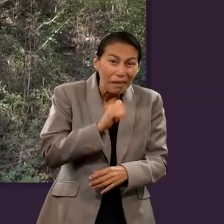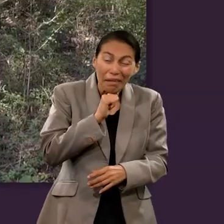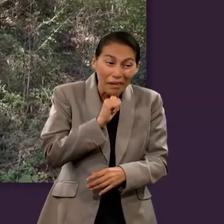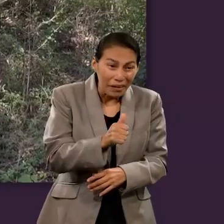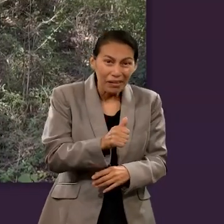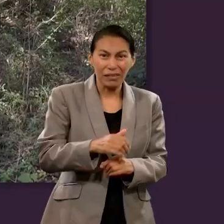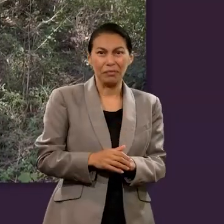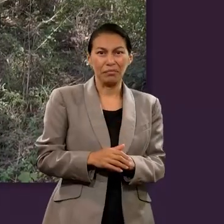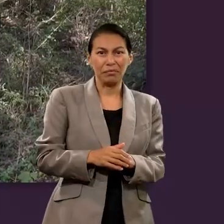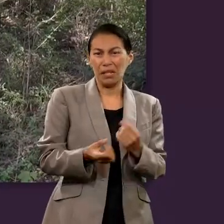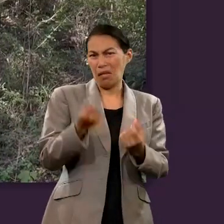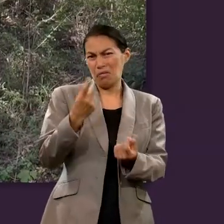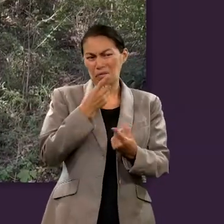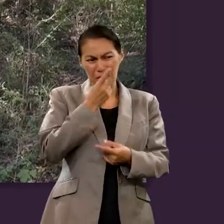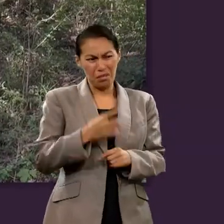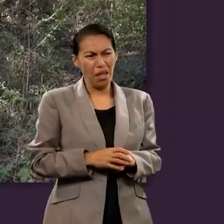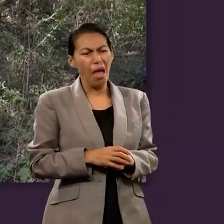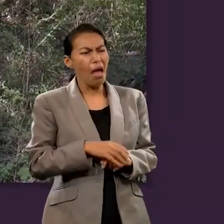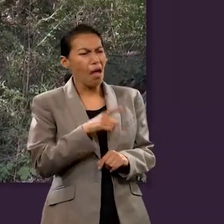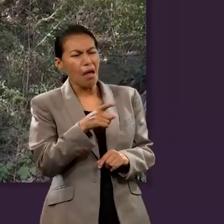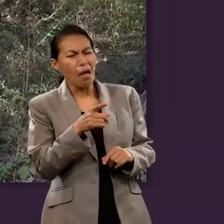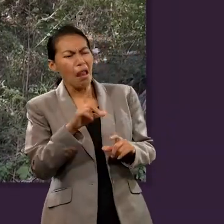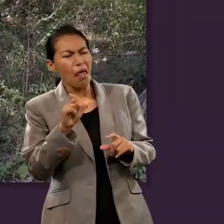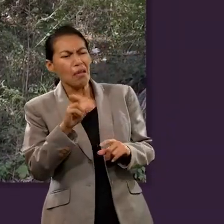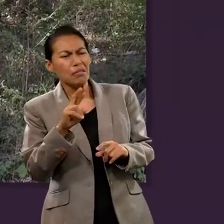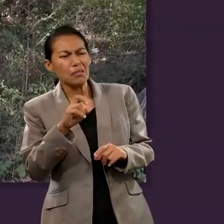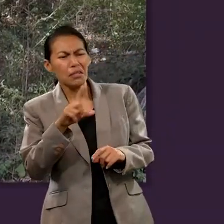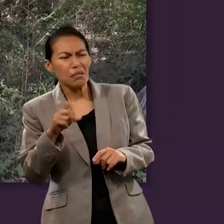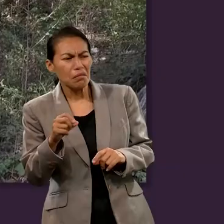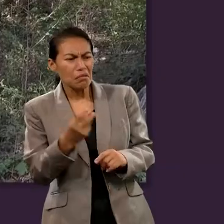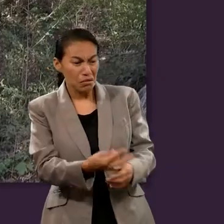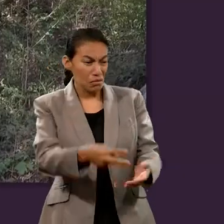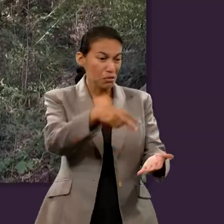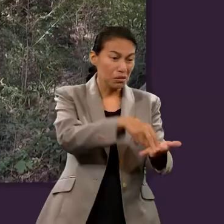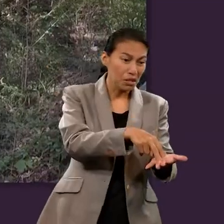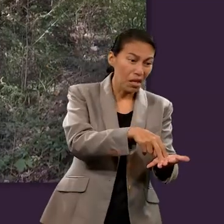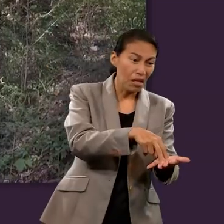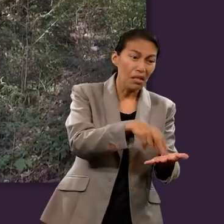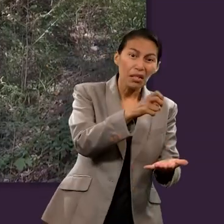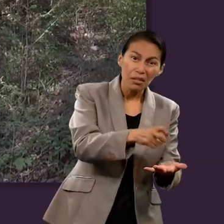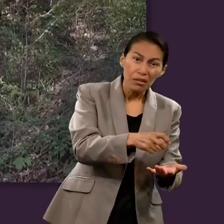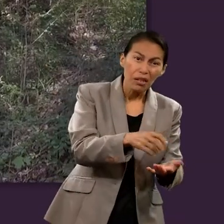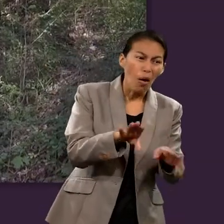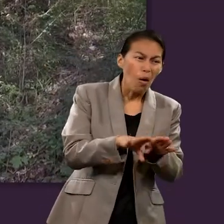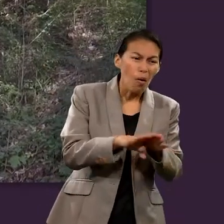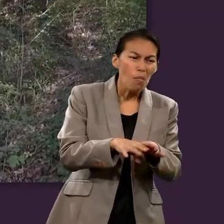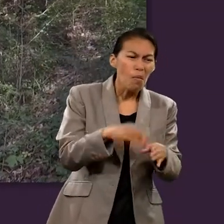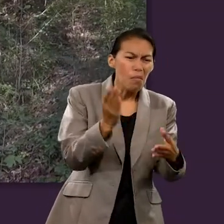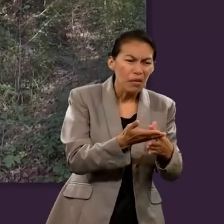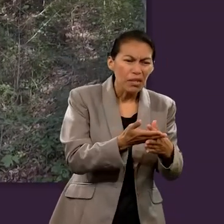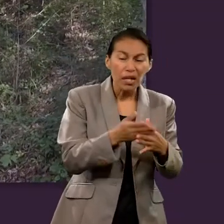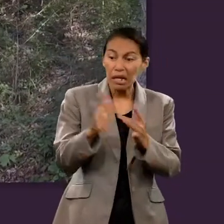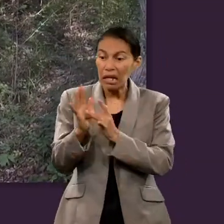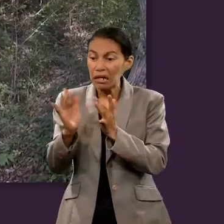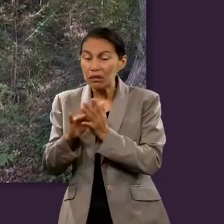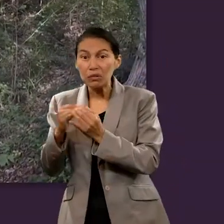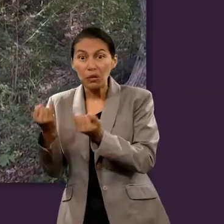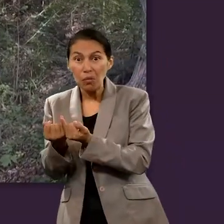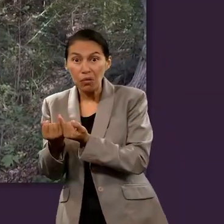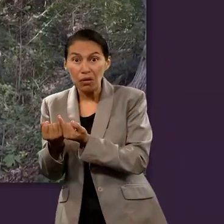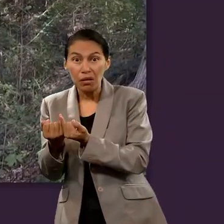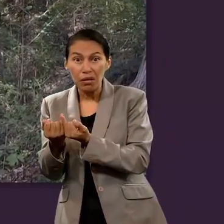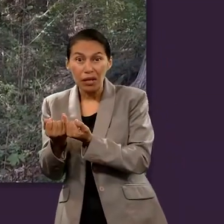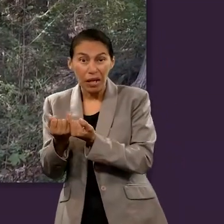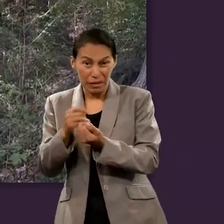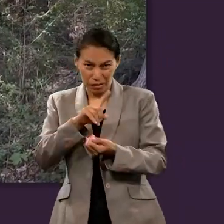si alguno se levanta de los muertos van a creer bueno resucitó Jesús a Lázaro y empezaron a planear cómo eliminar a Jesús y a Lázaro de